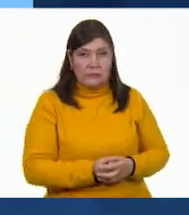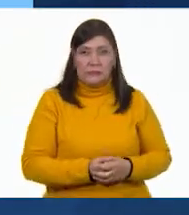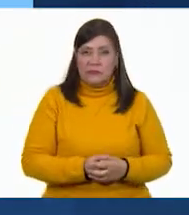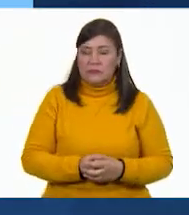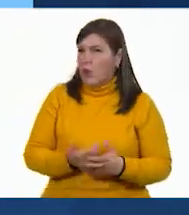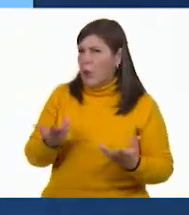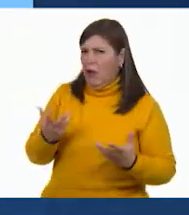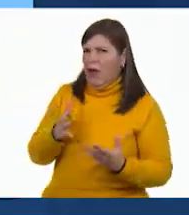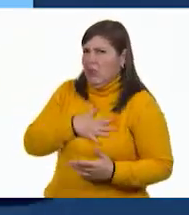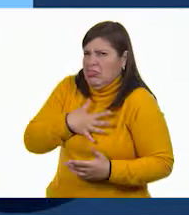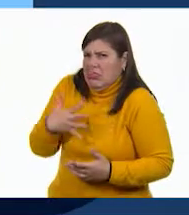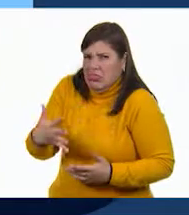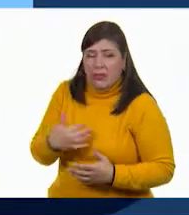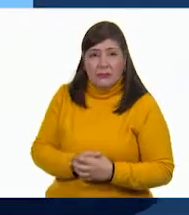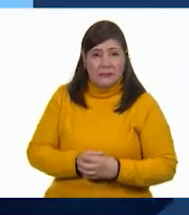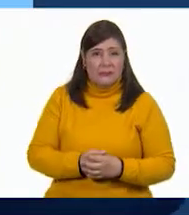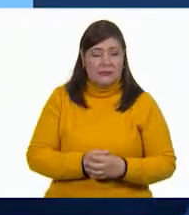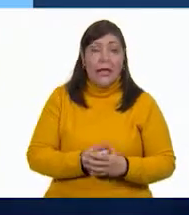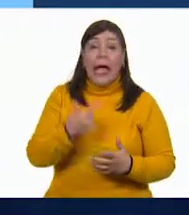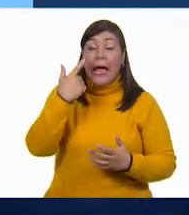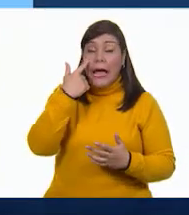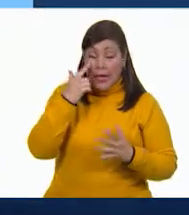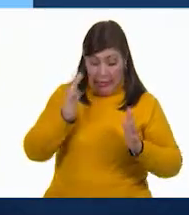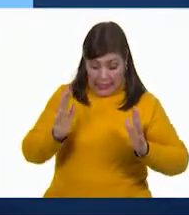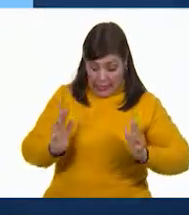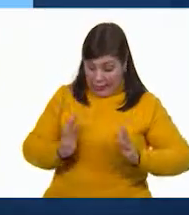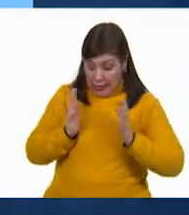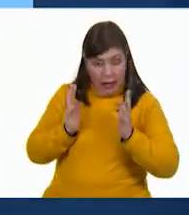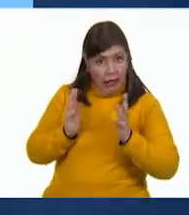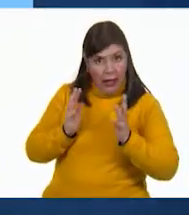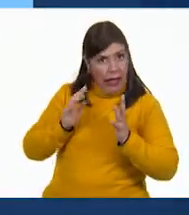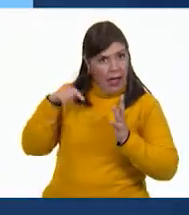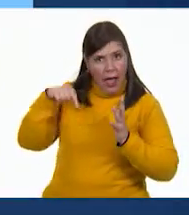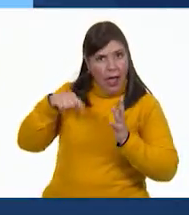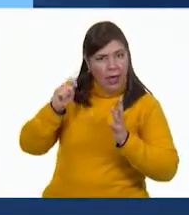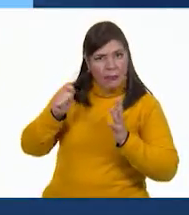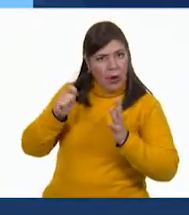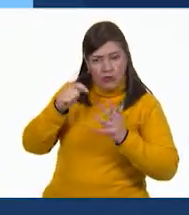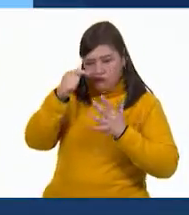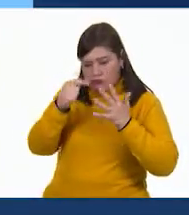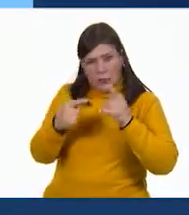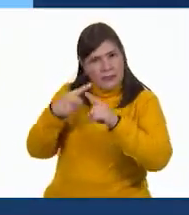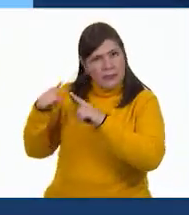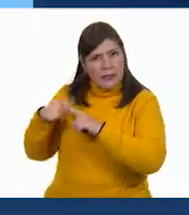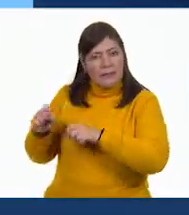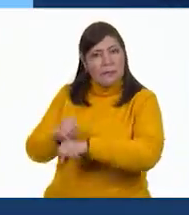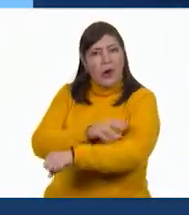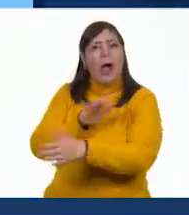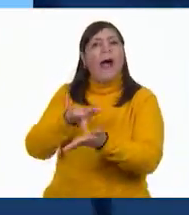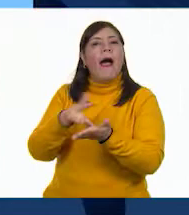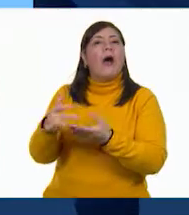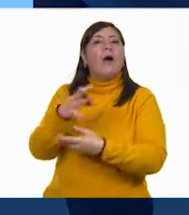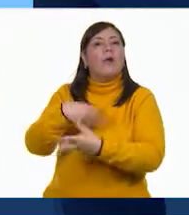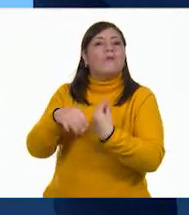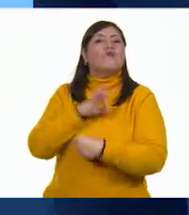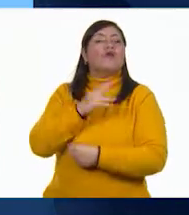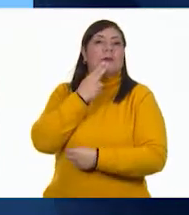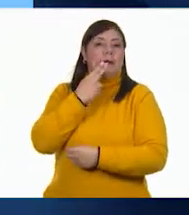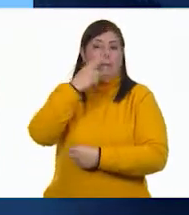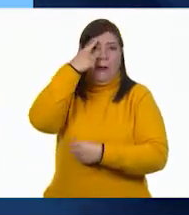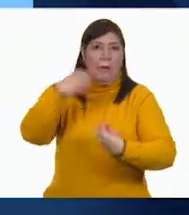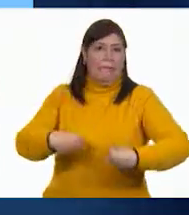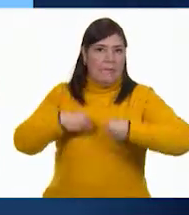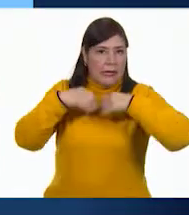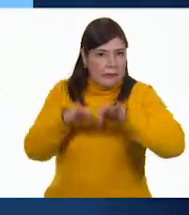O en asco. La sorpresa, como todas las emociones, tiene una función en nuestra vida. Y es muy